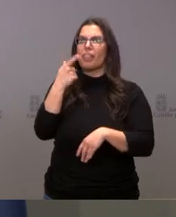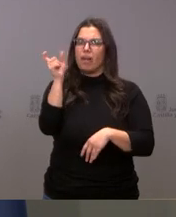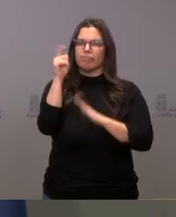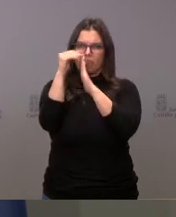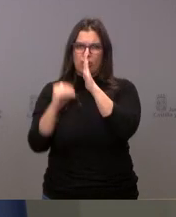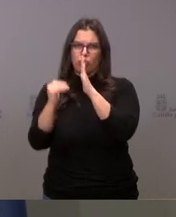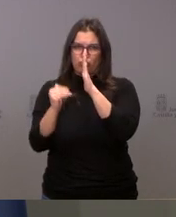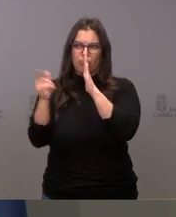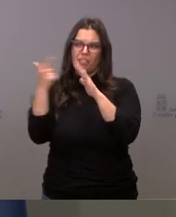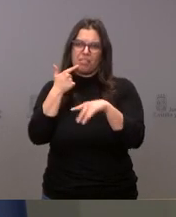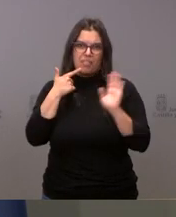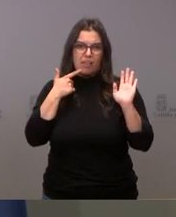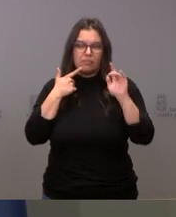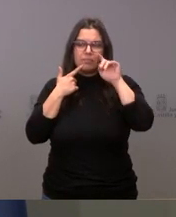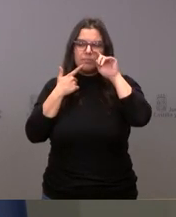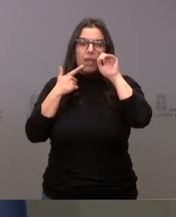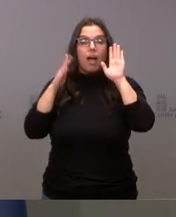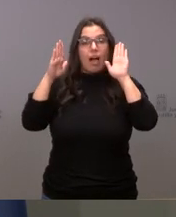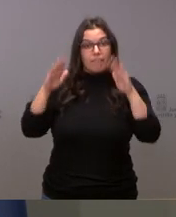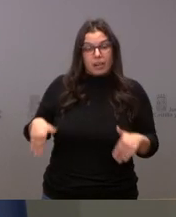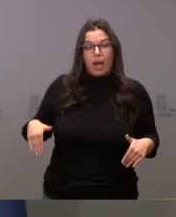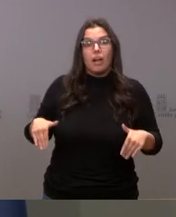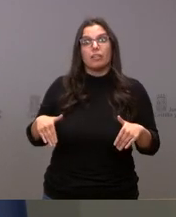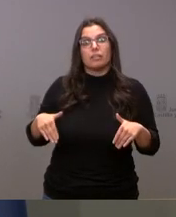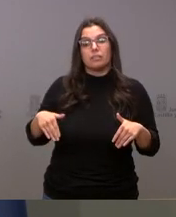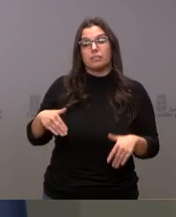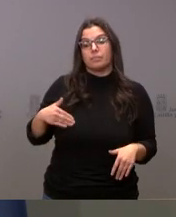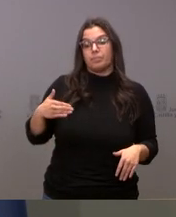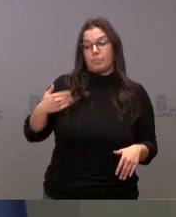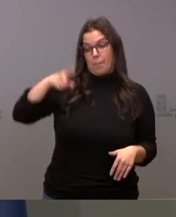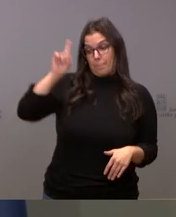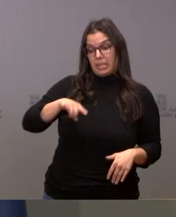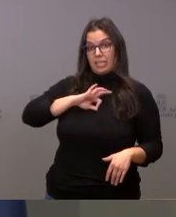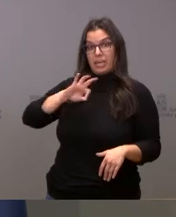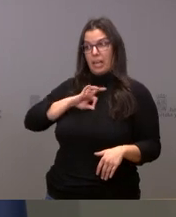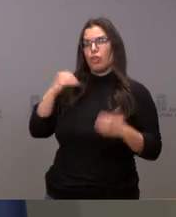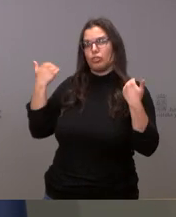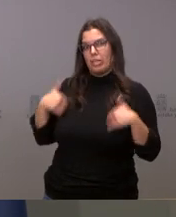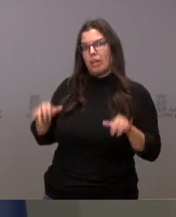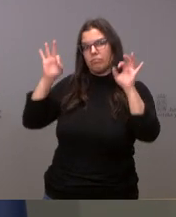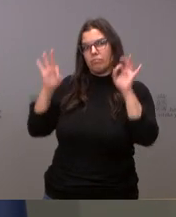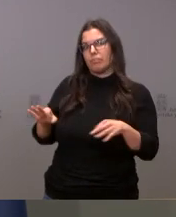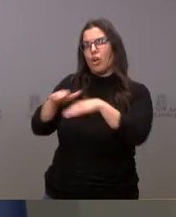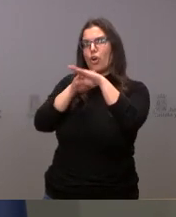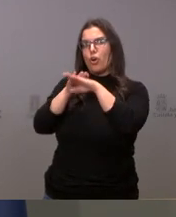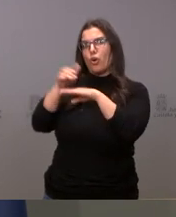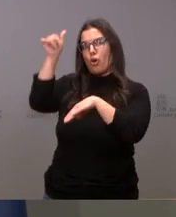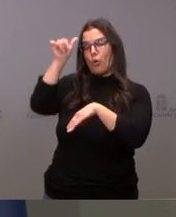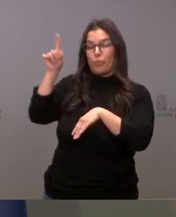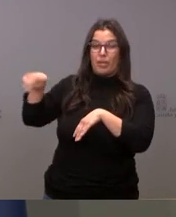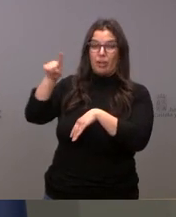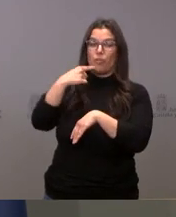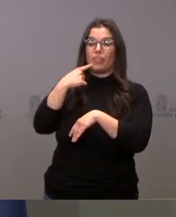menor. Esta deuda, finalmente, en este mes de enero, nos ha comunicado que, según sus cálculos,